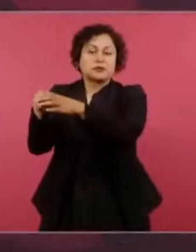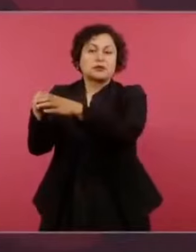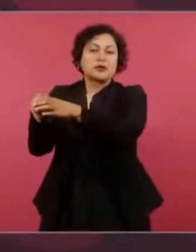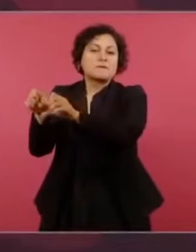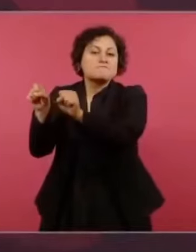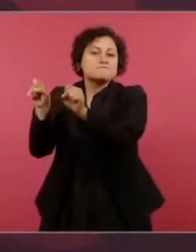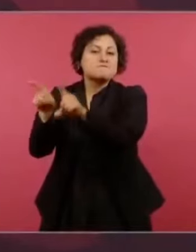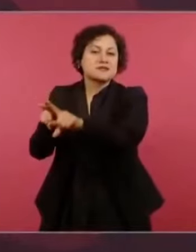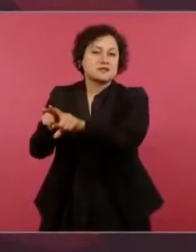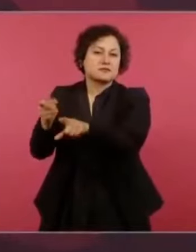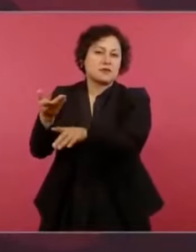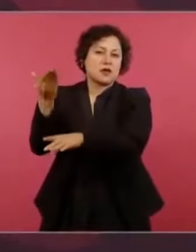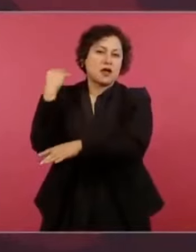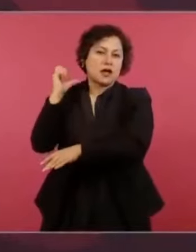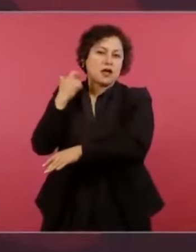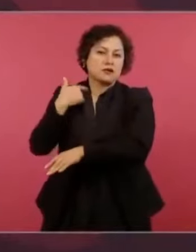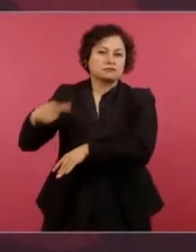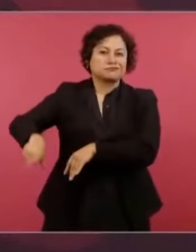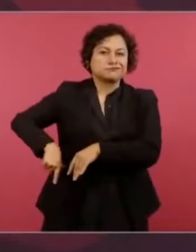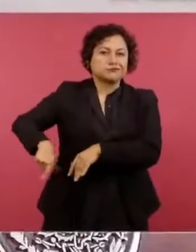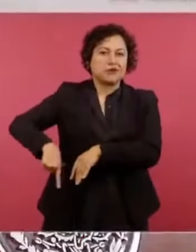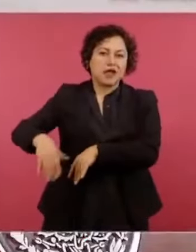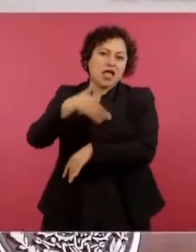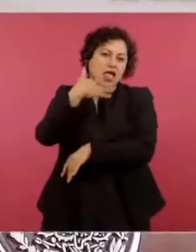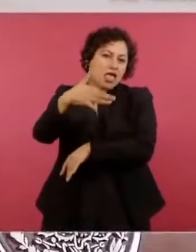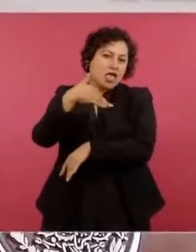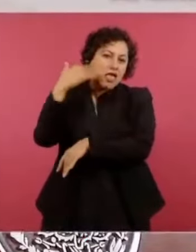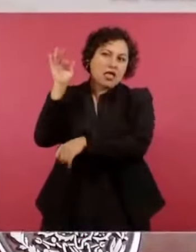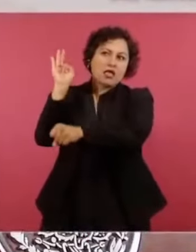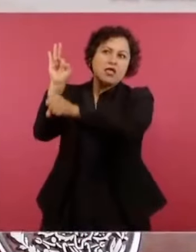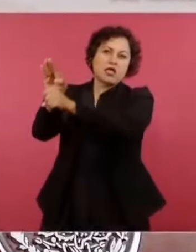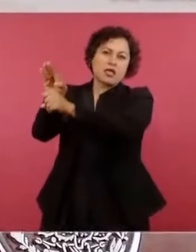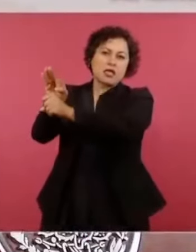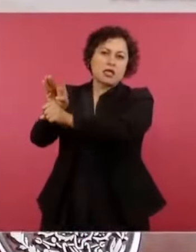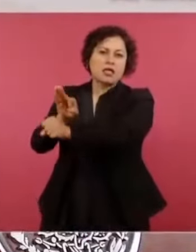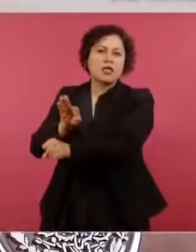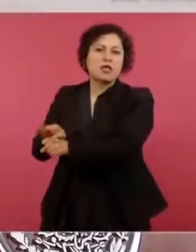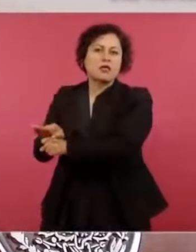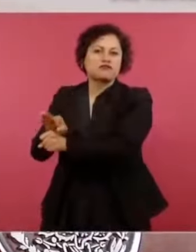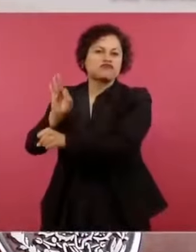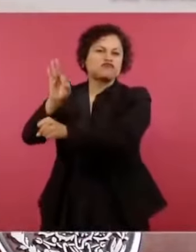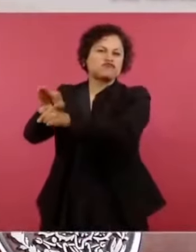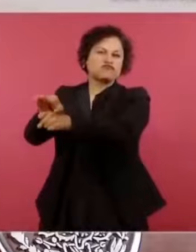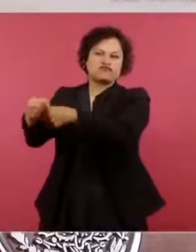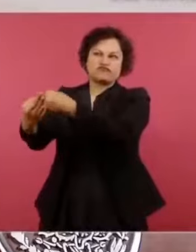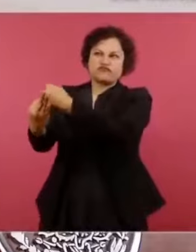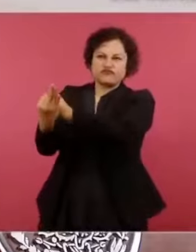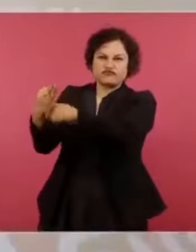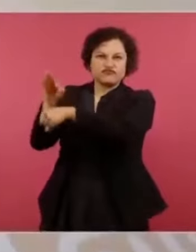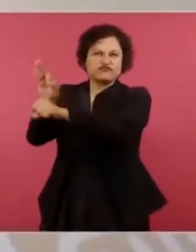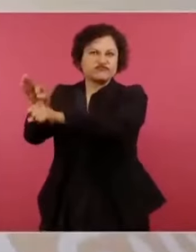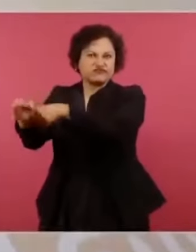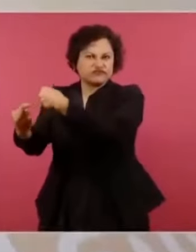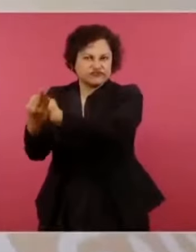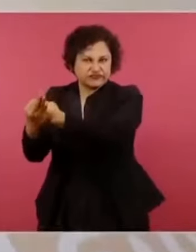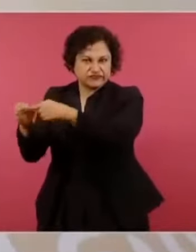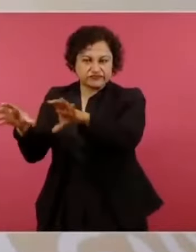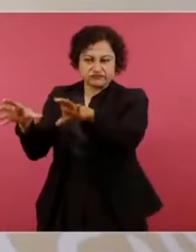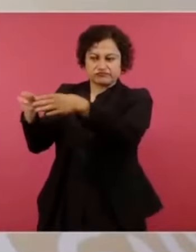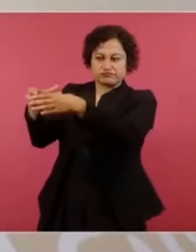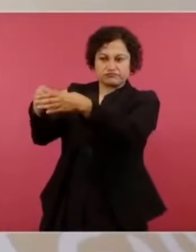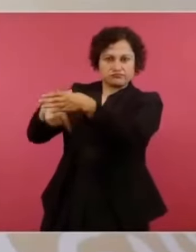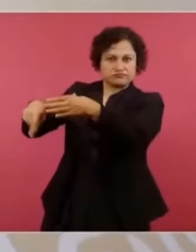no podía